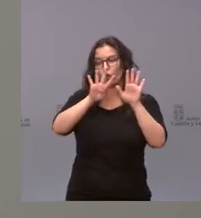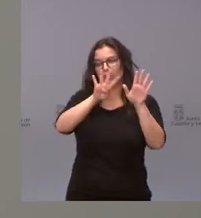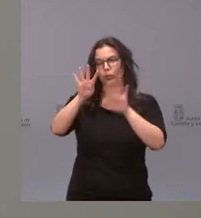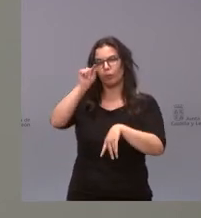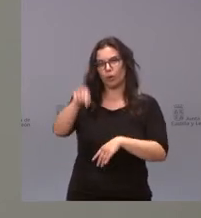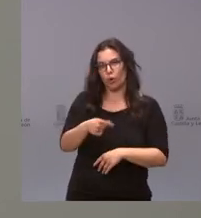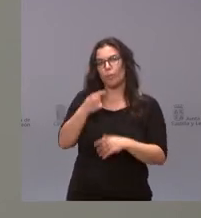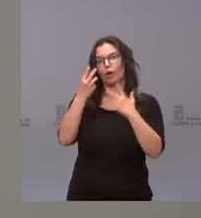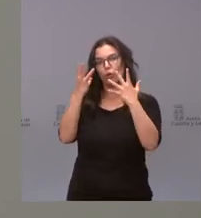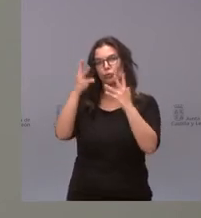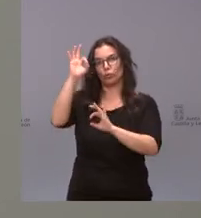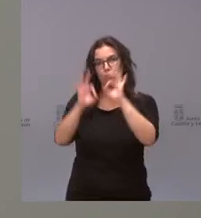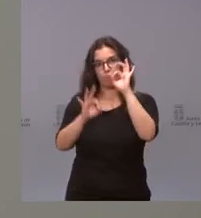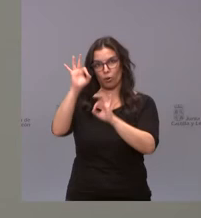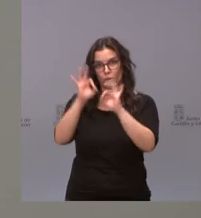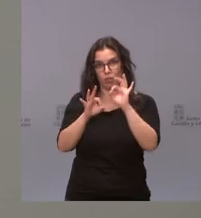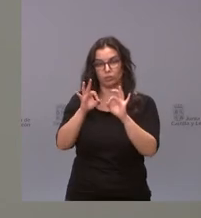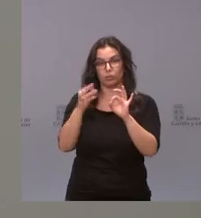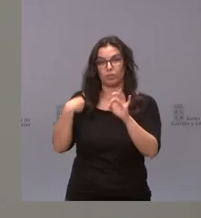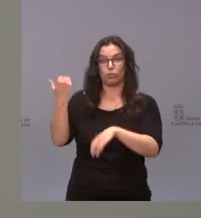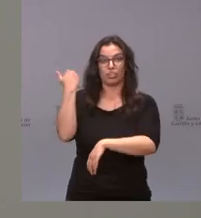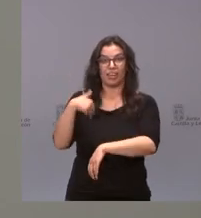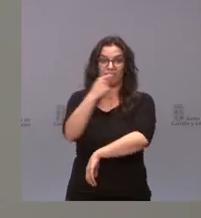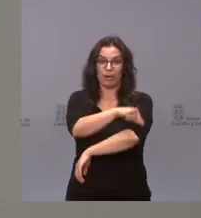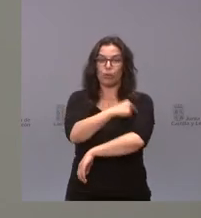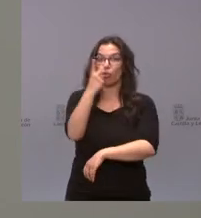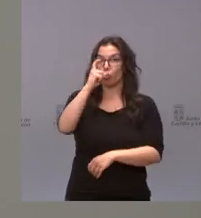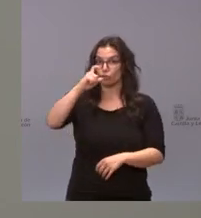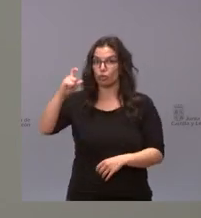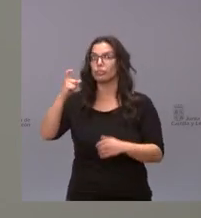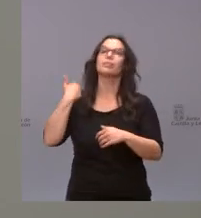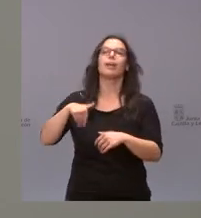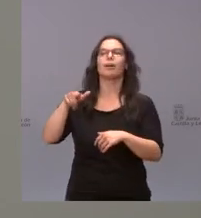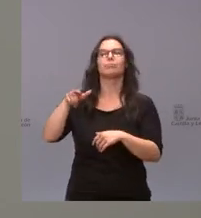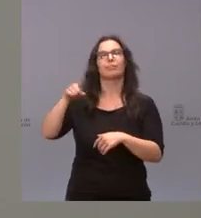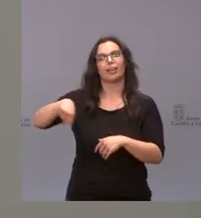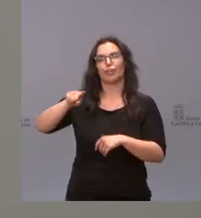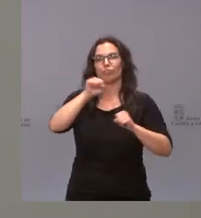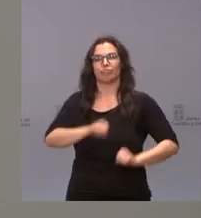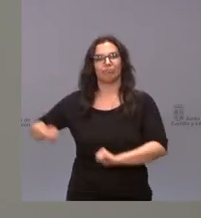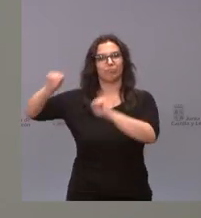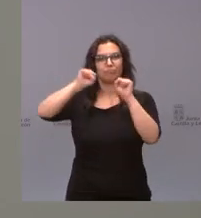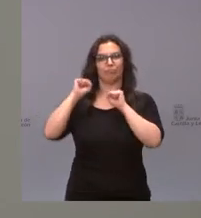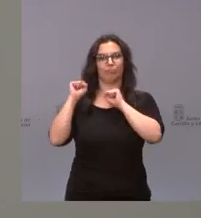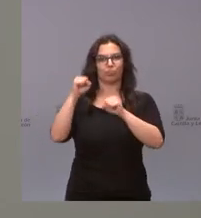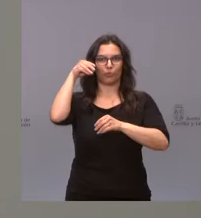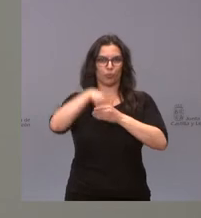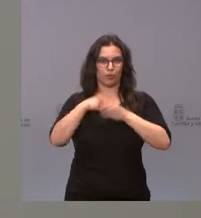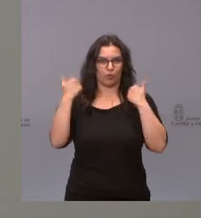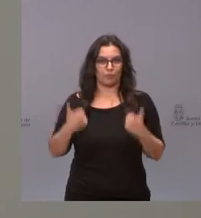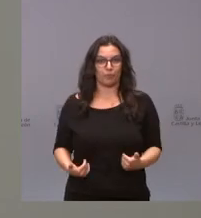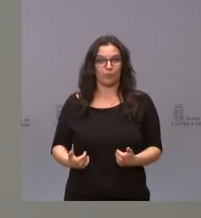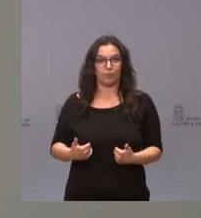cien de los trabajadores vacunados con las dos dosis están inmunizados y desde que se les vacunó